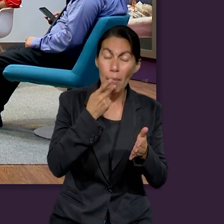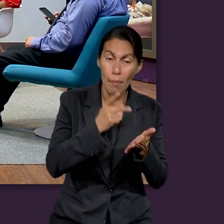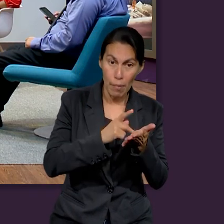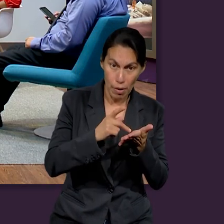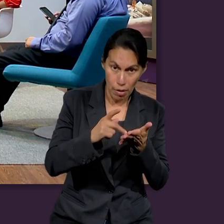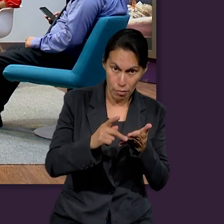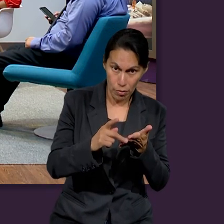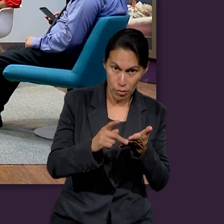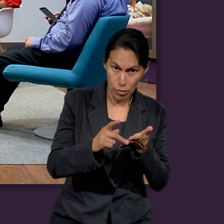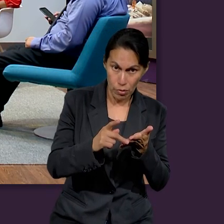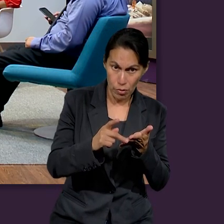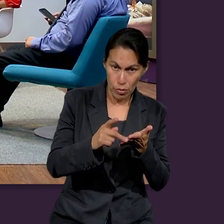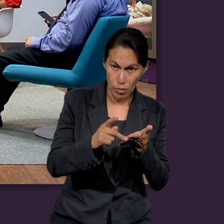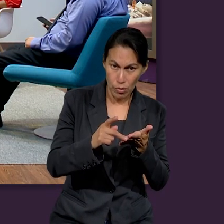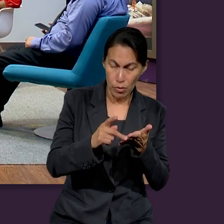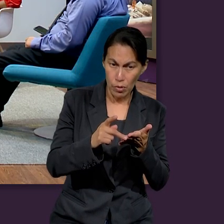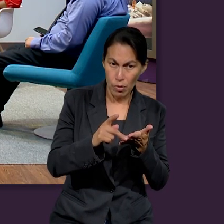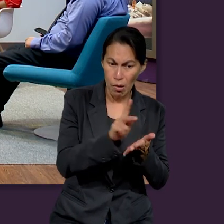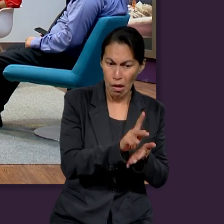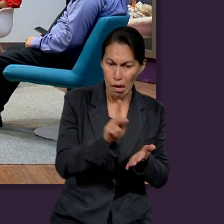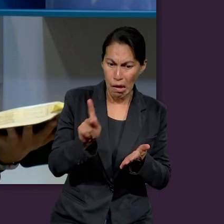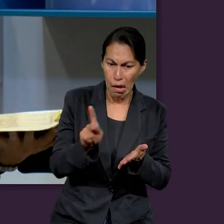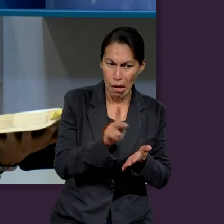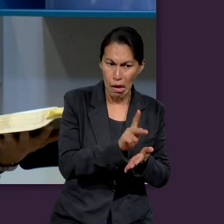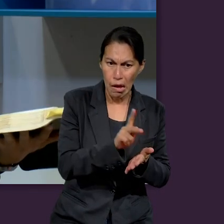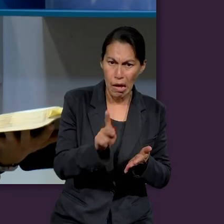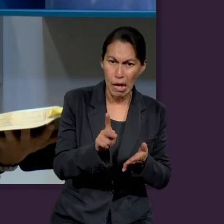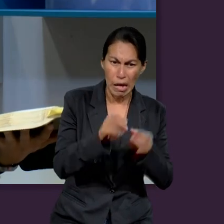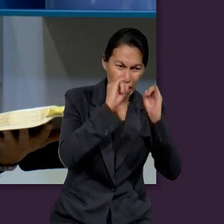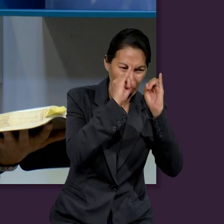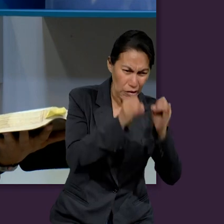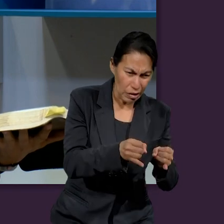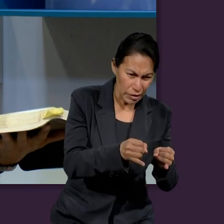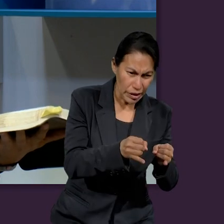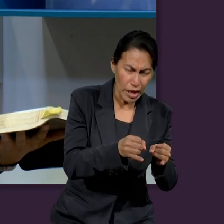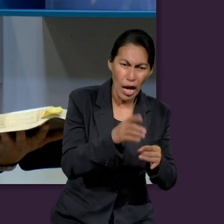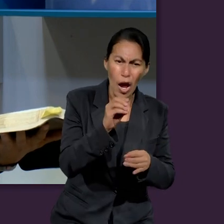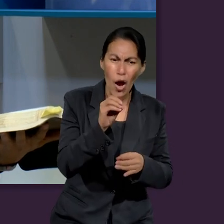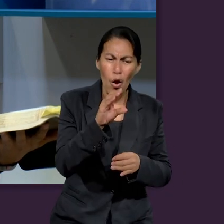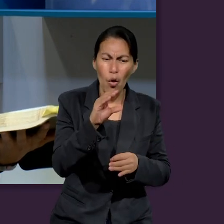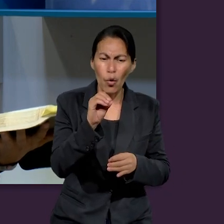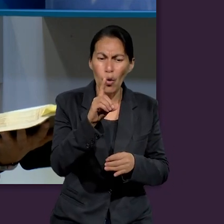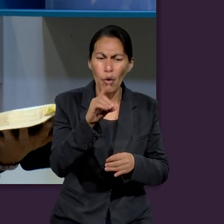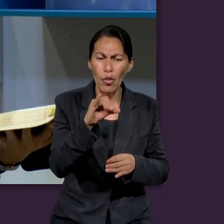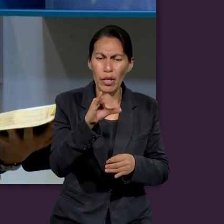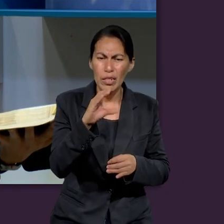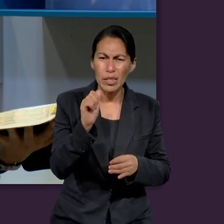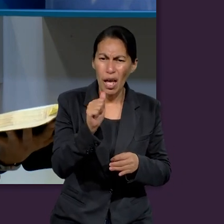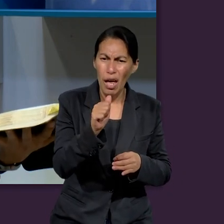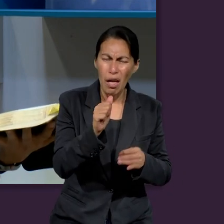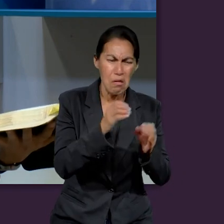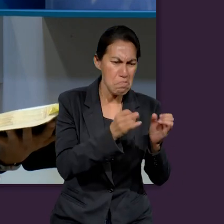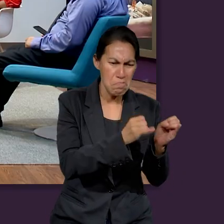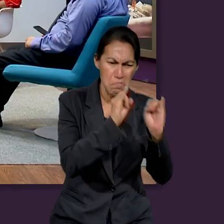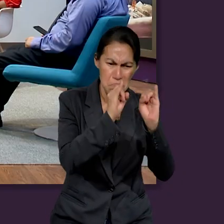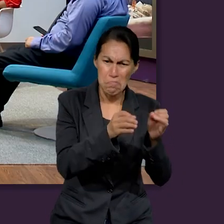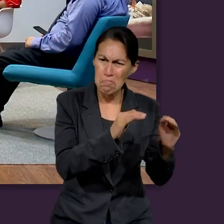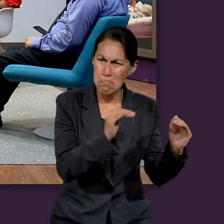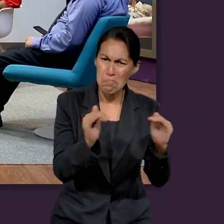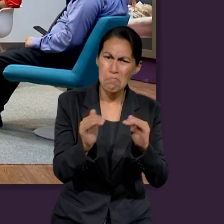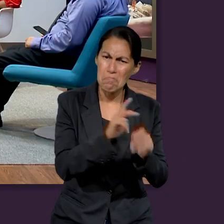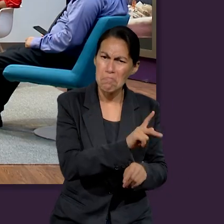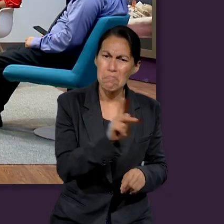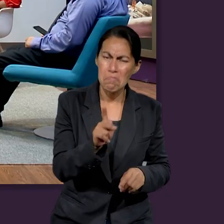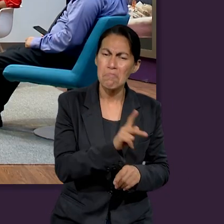versículo 5, acerca de cómo Pablo iguala lo que es la idolatría con la codicia. Y me